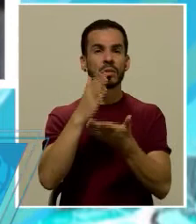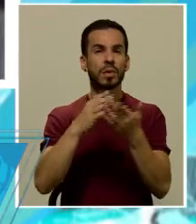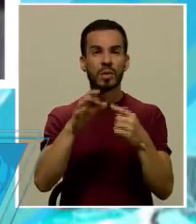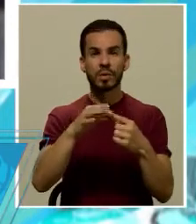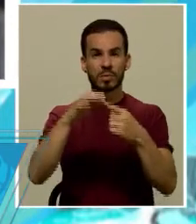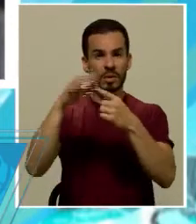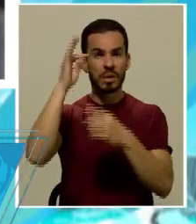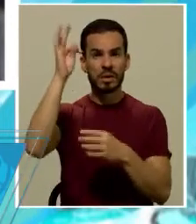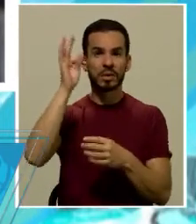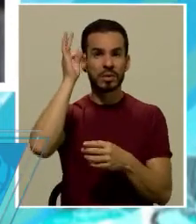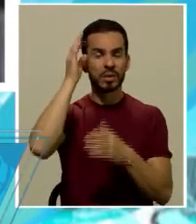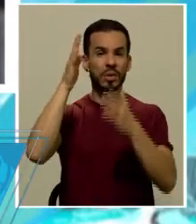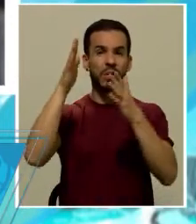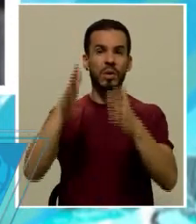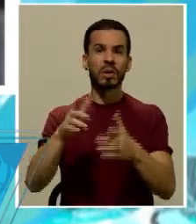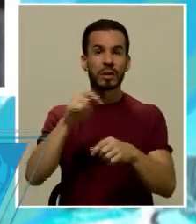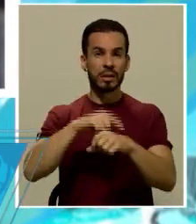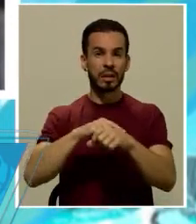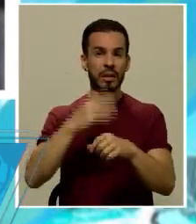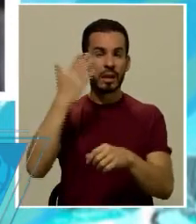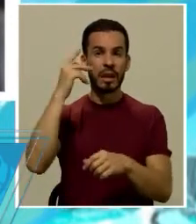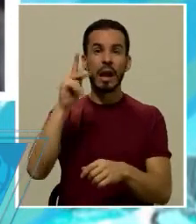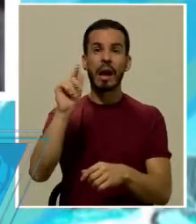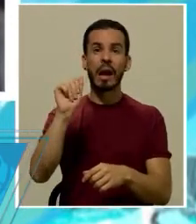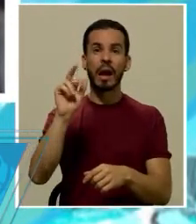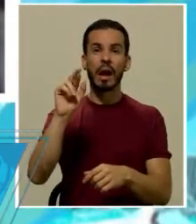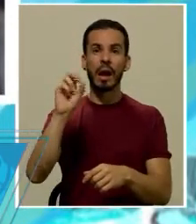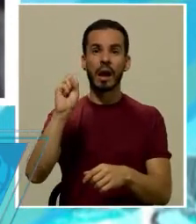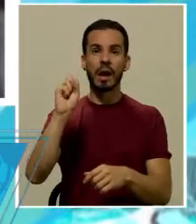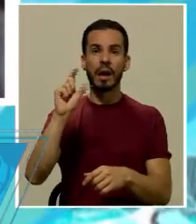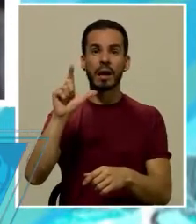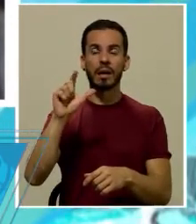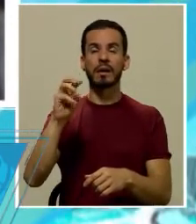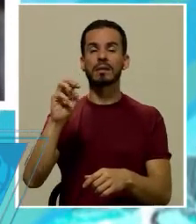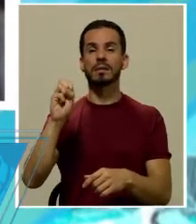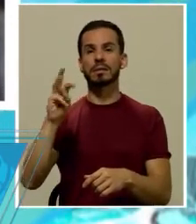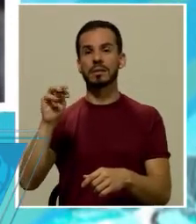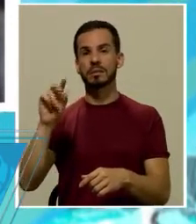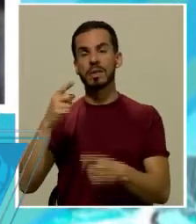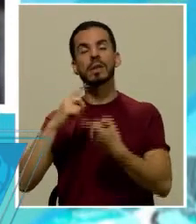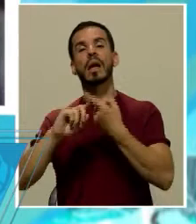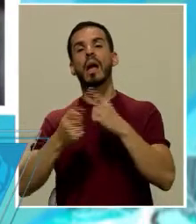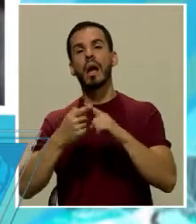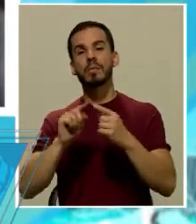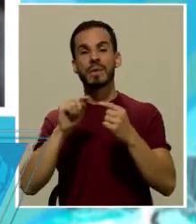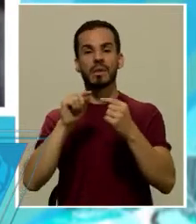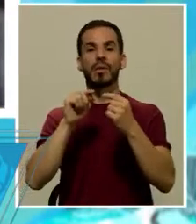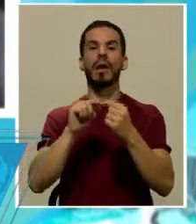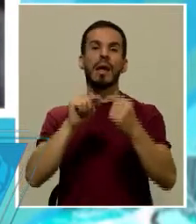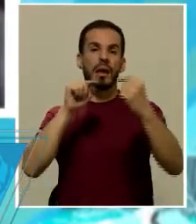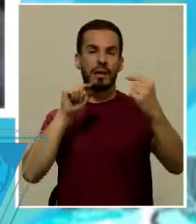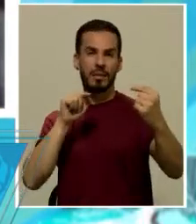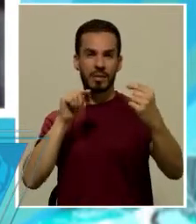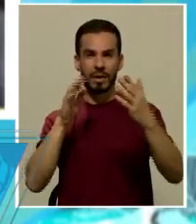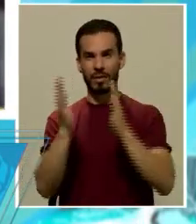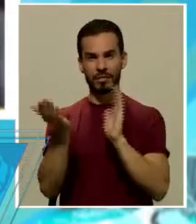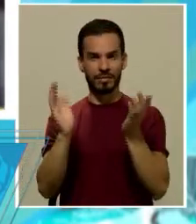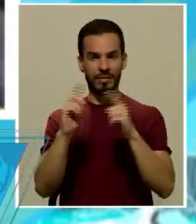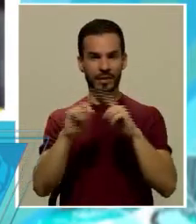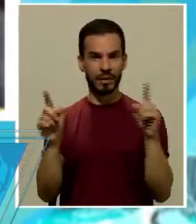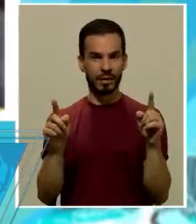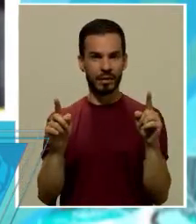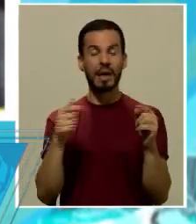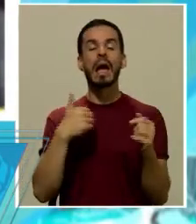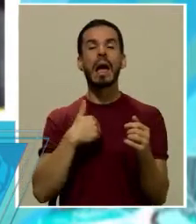principales teóricos de esa época, que era Carl Smith, que había hecho la distinción amigo y enemigo. Sin embargo, hay que